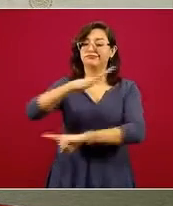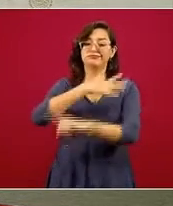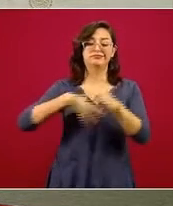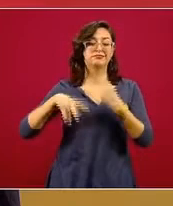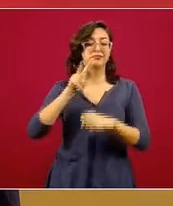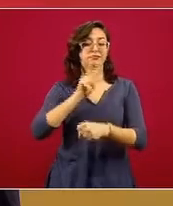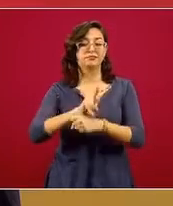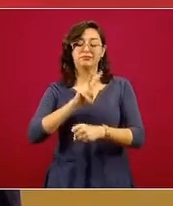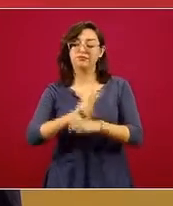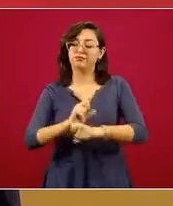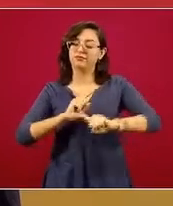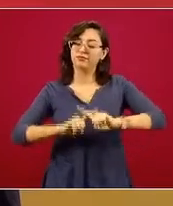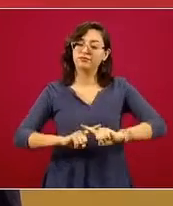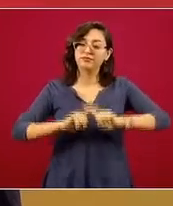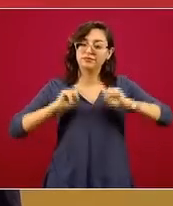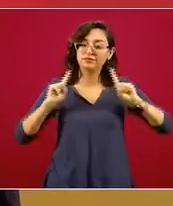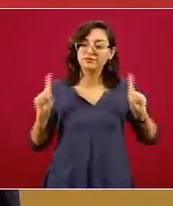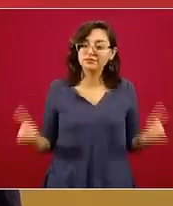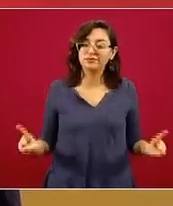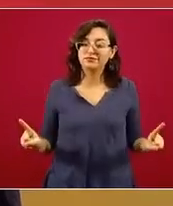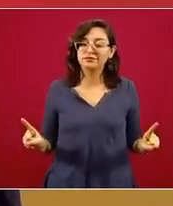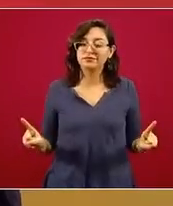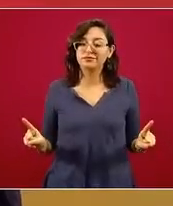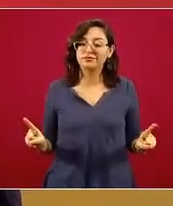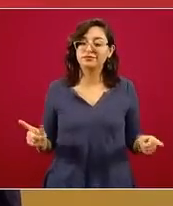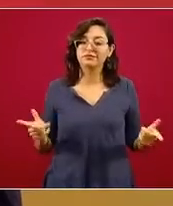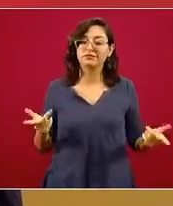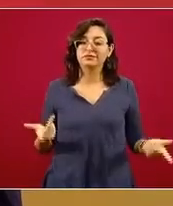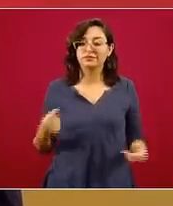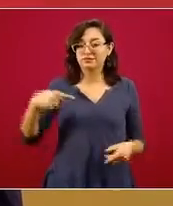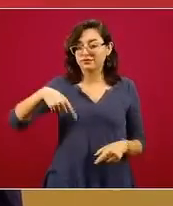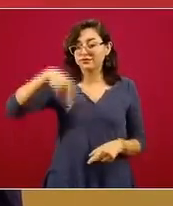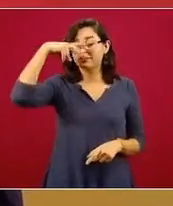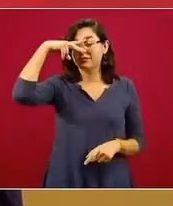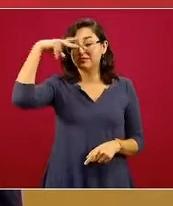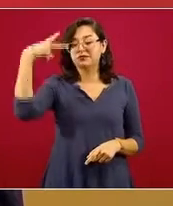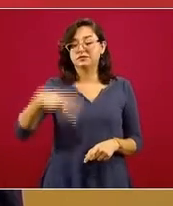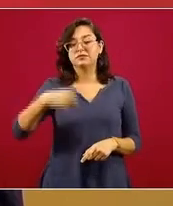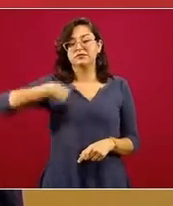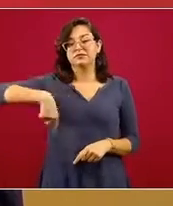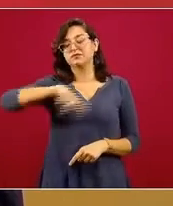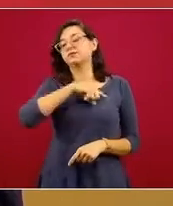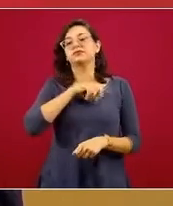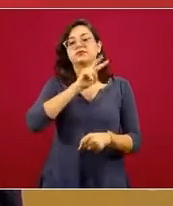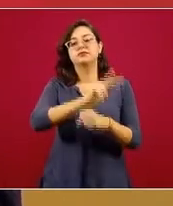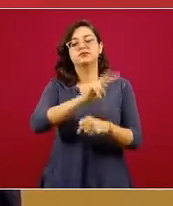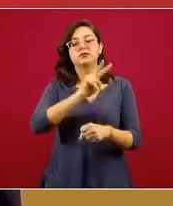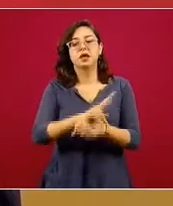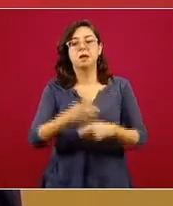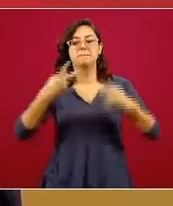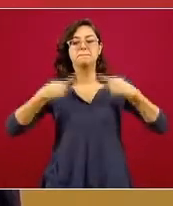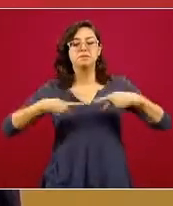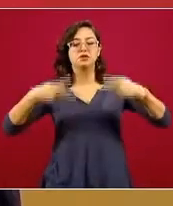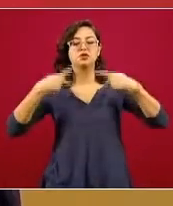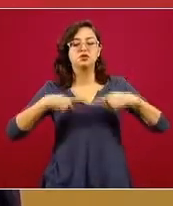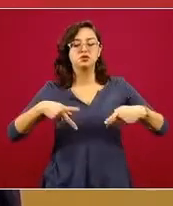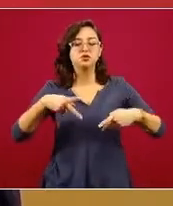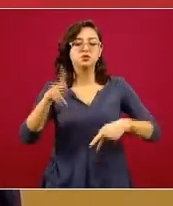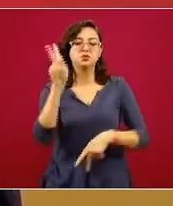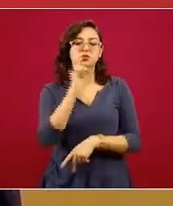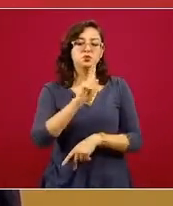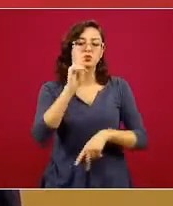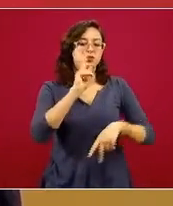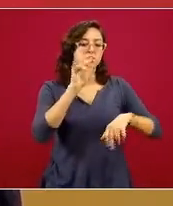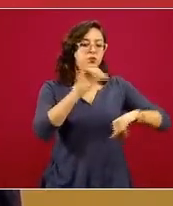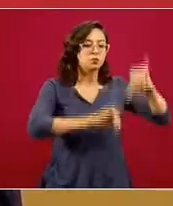epidemiológica. En México, lo hemos dicho desde el inicio, nosotros hacemos pruebas a personas. Casi todos